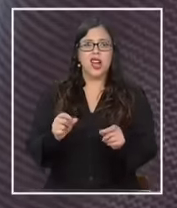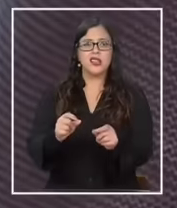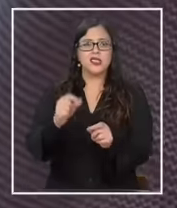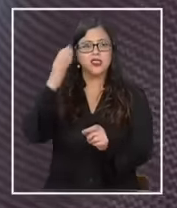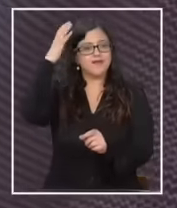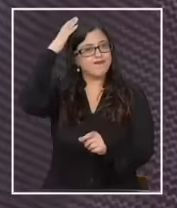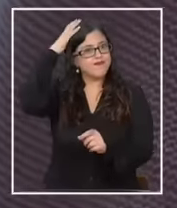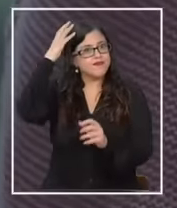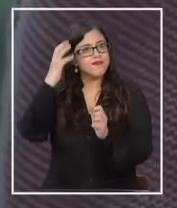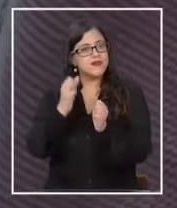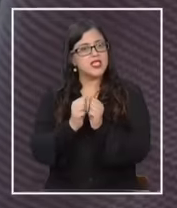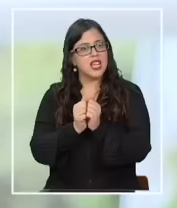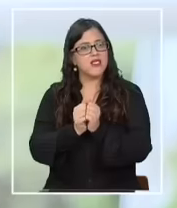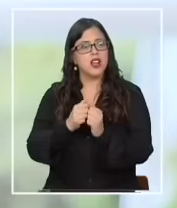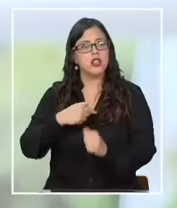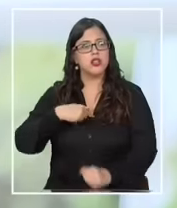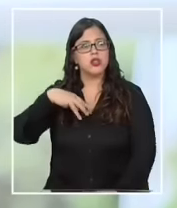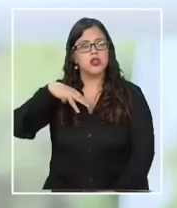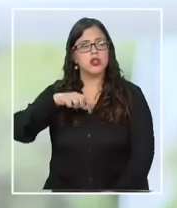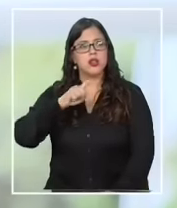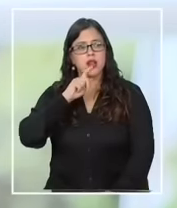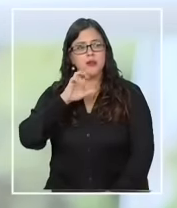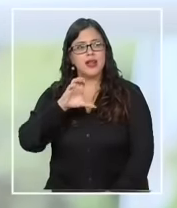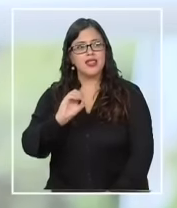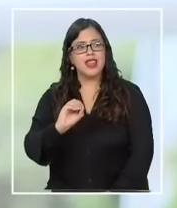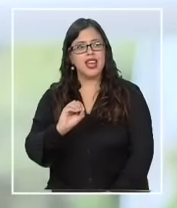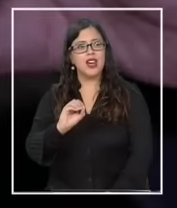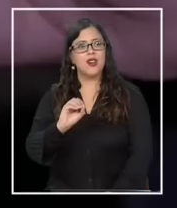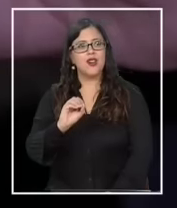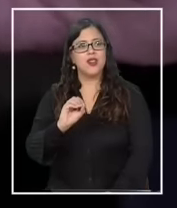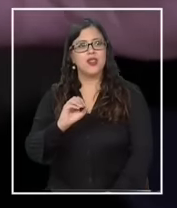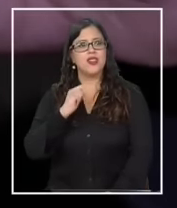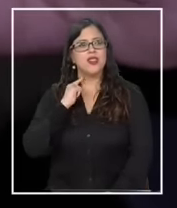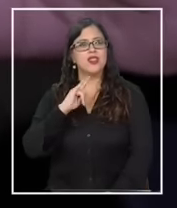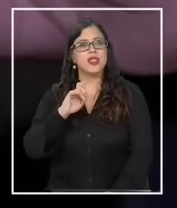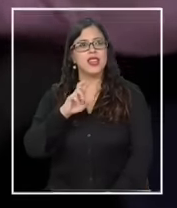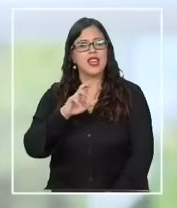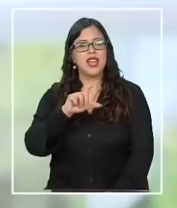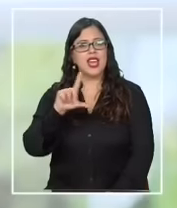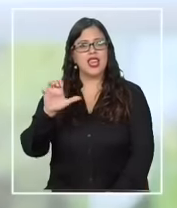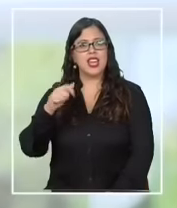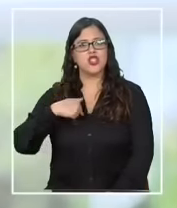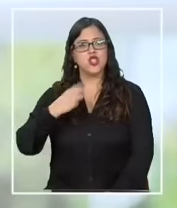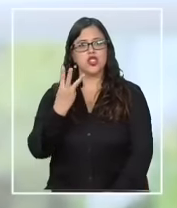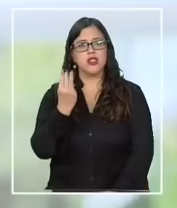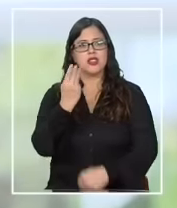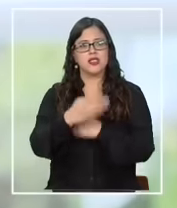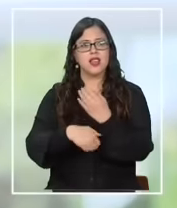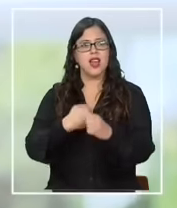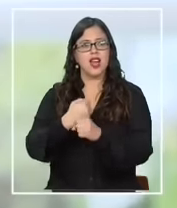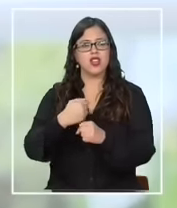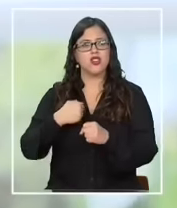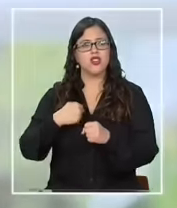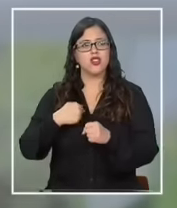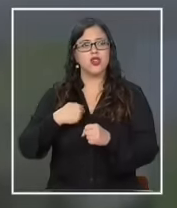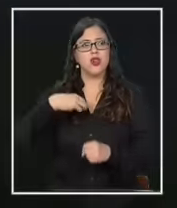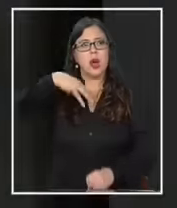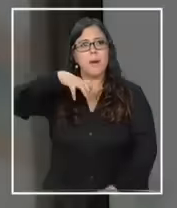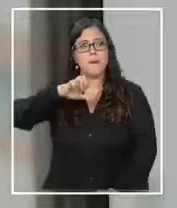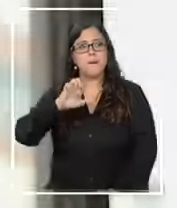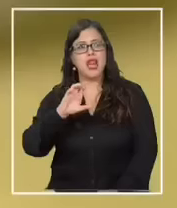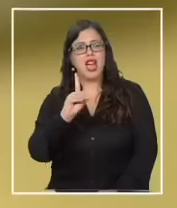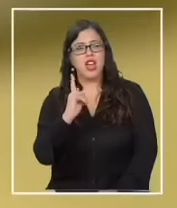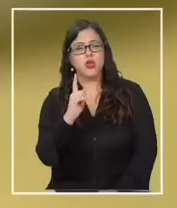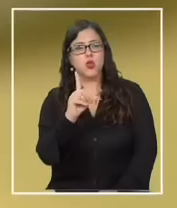mi nombre Mateo Mateo Felipe Crello de Serra 13 años mi diagnóstico es un médulo blastoma